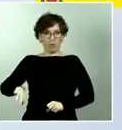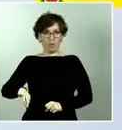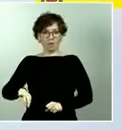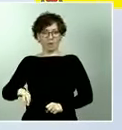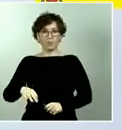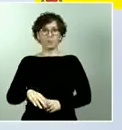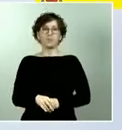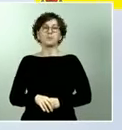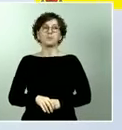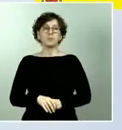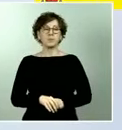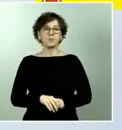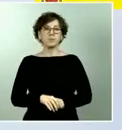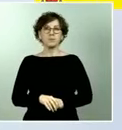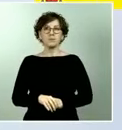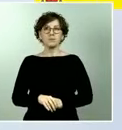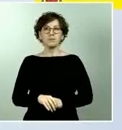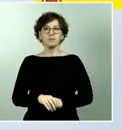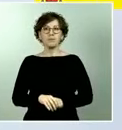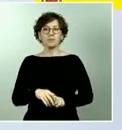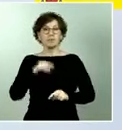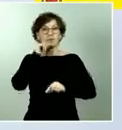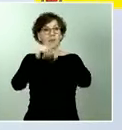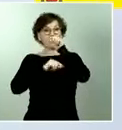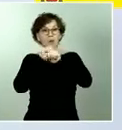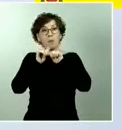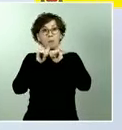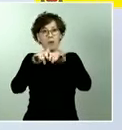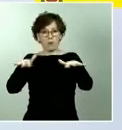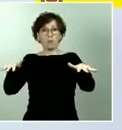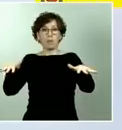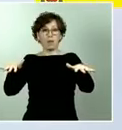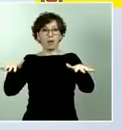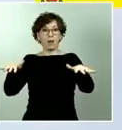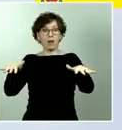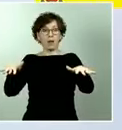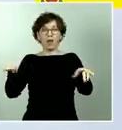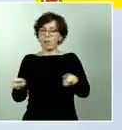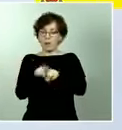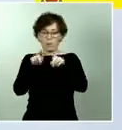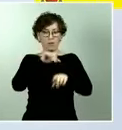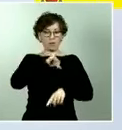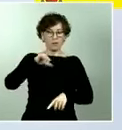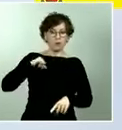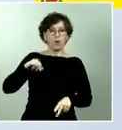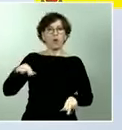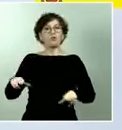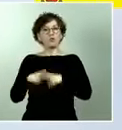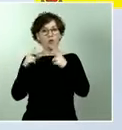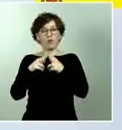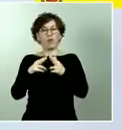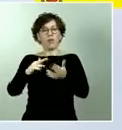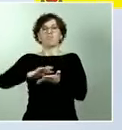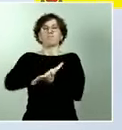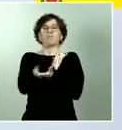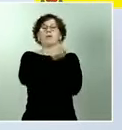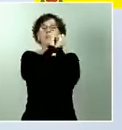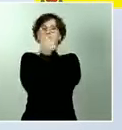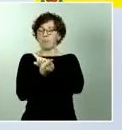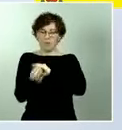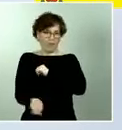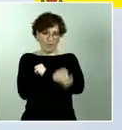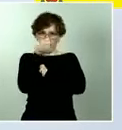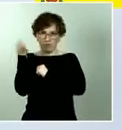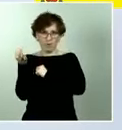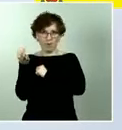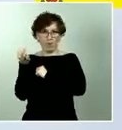va a cambiarnos a todos individualmente y como sociedad. Cuando pasemos esto, nadie va